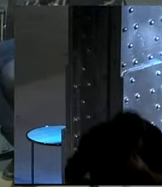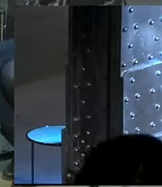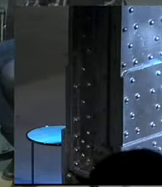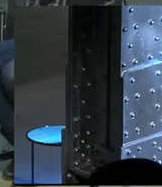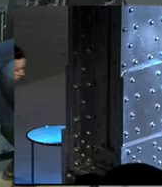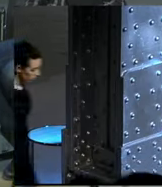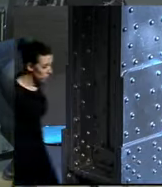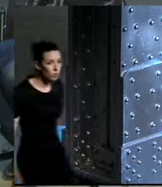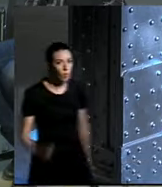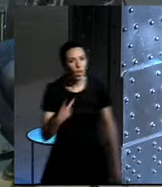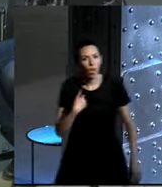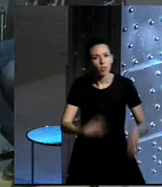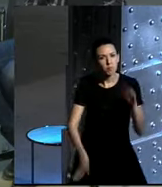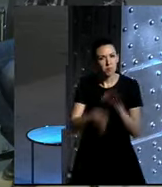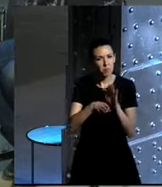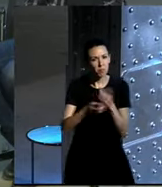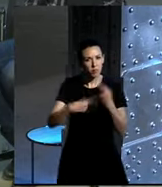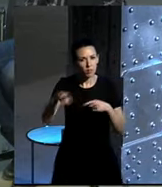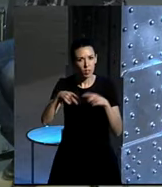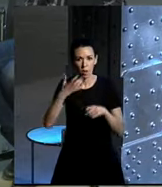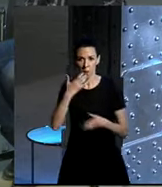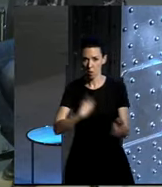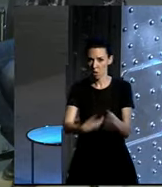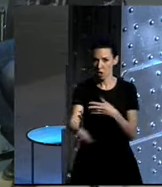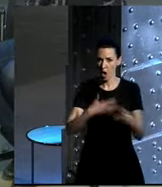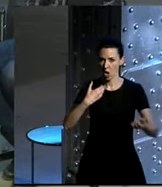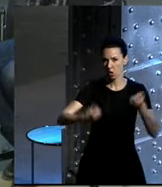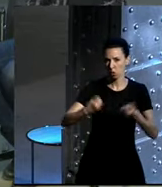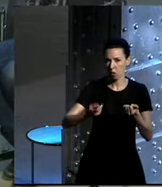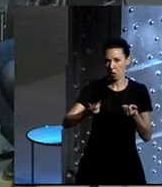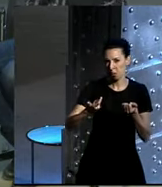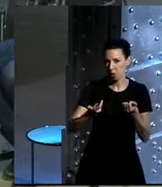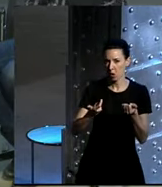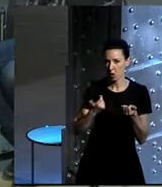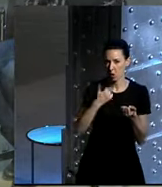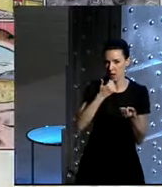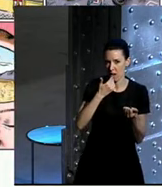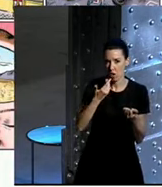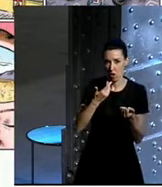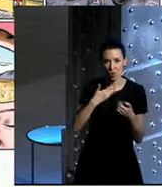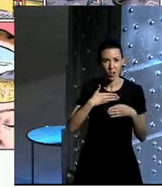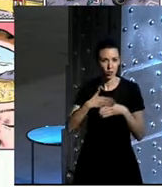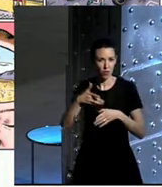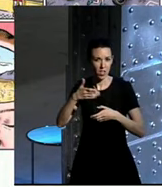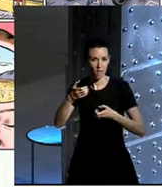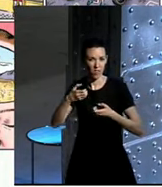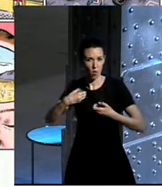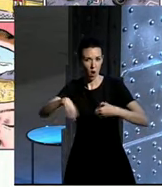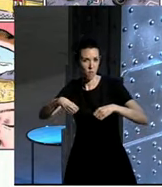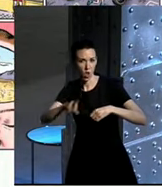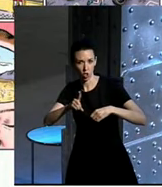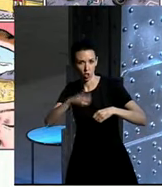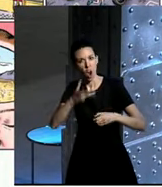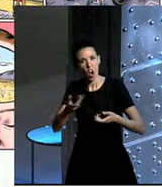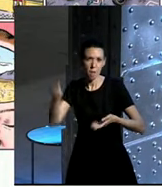sigo siendo ese conductor un poco... O si no teníamos bastante con las motos, ahora también las bicis. ¿Qué